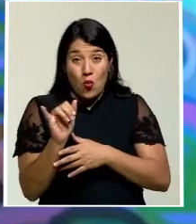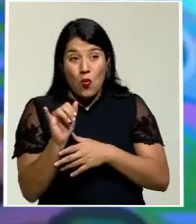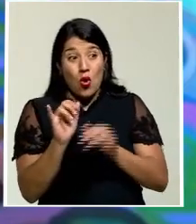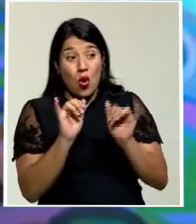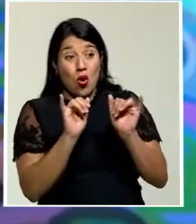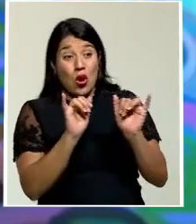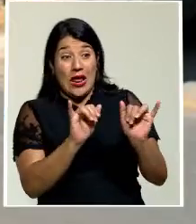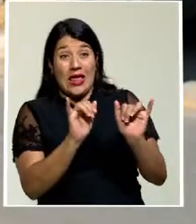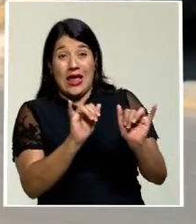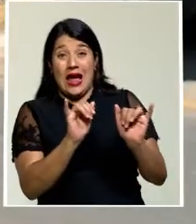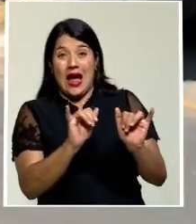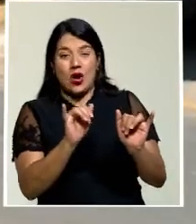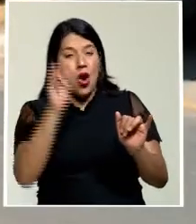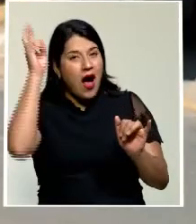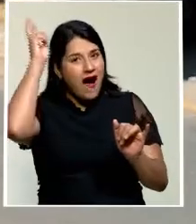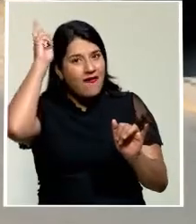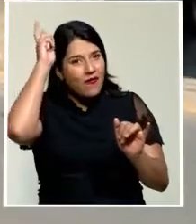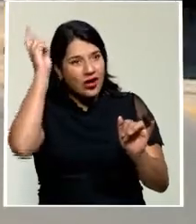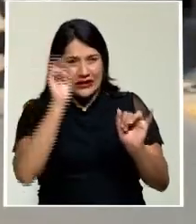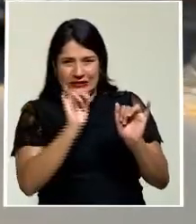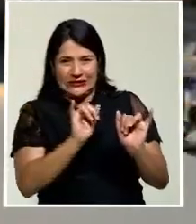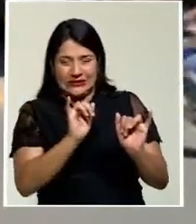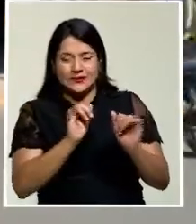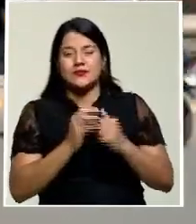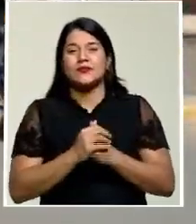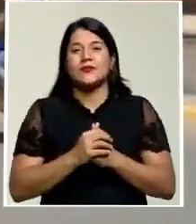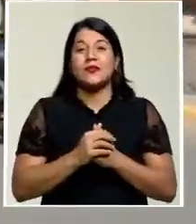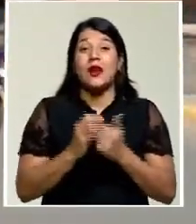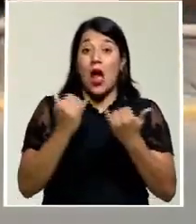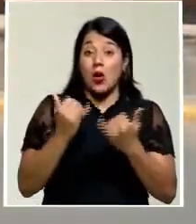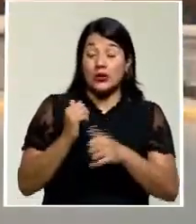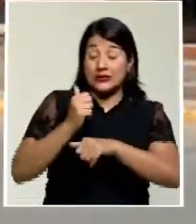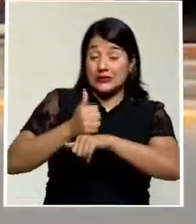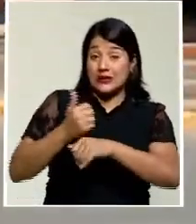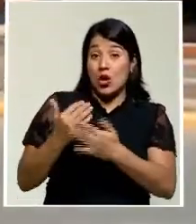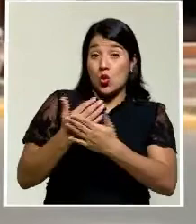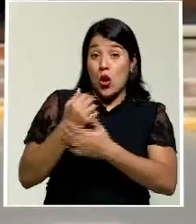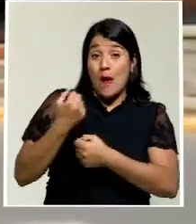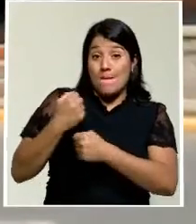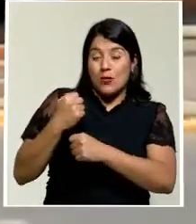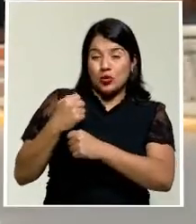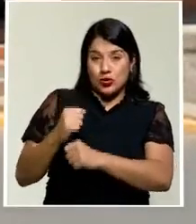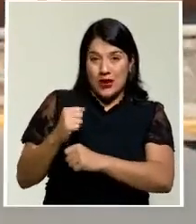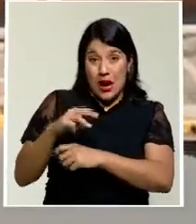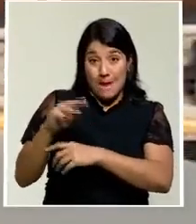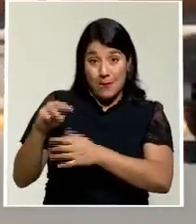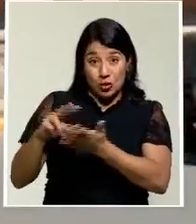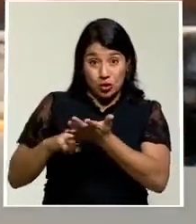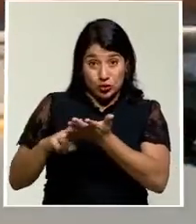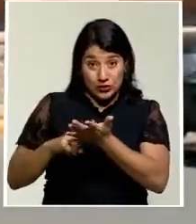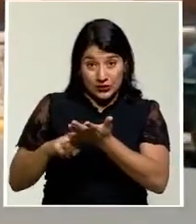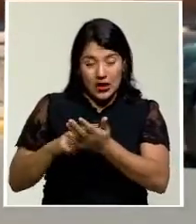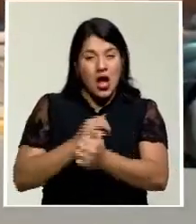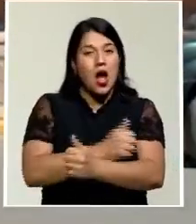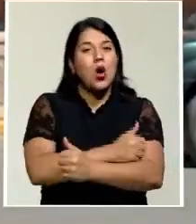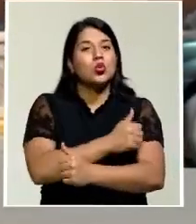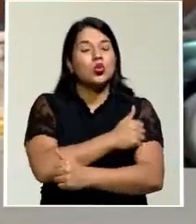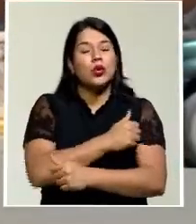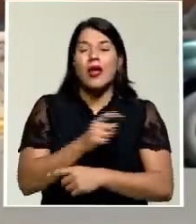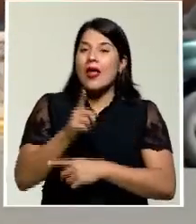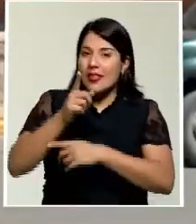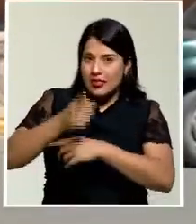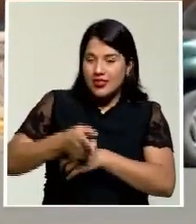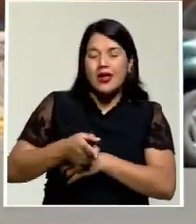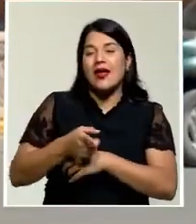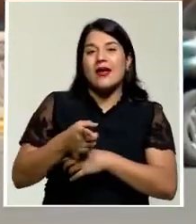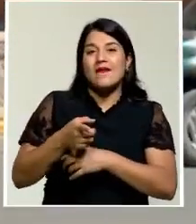sus aborígenes. A partir de la instalación de la nueva Municipalidad de Monteverde, las autoridades municipales deberán gestionar ante el